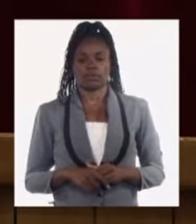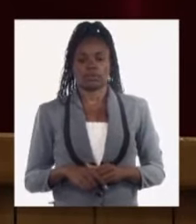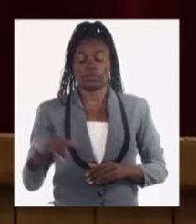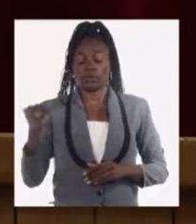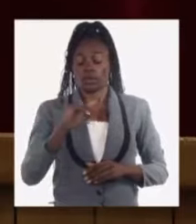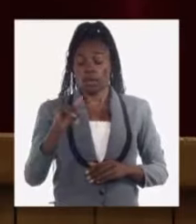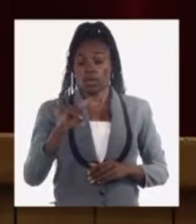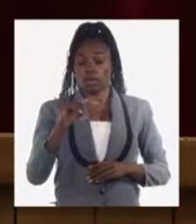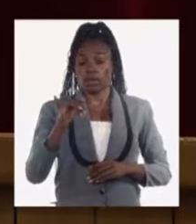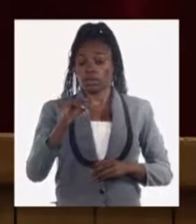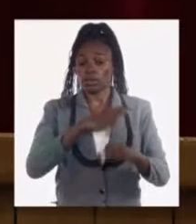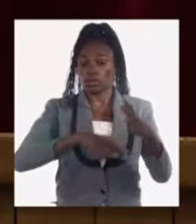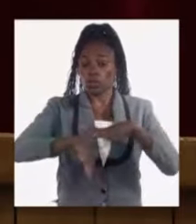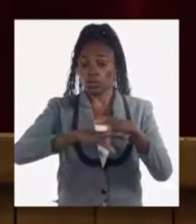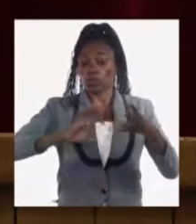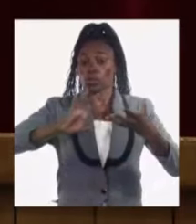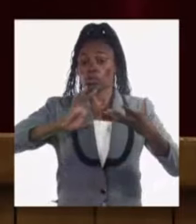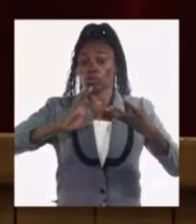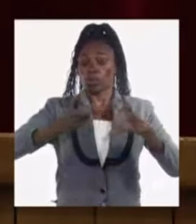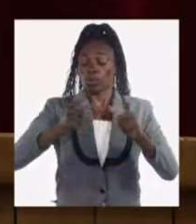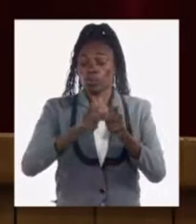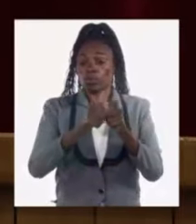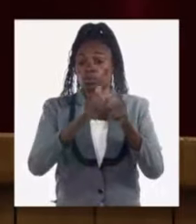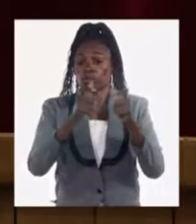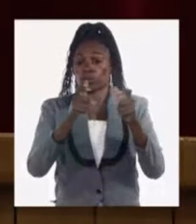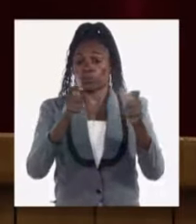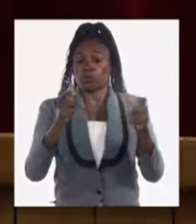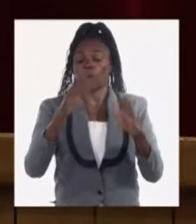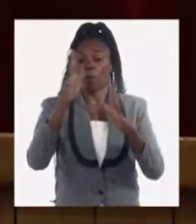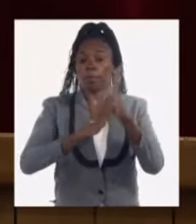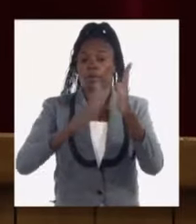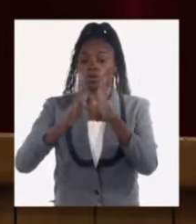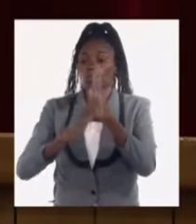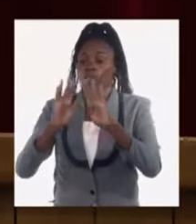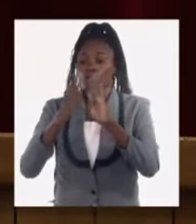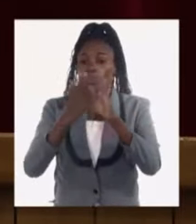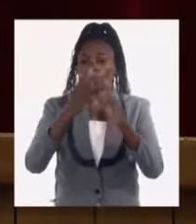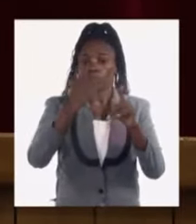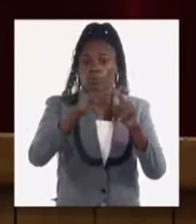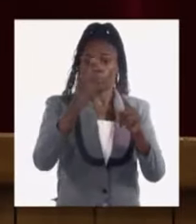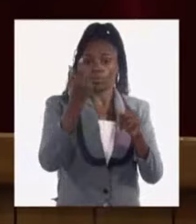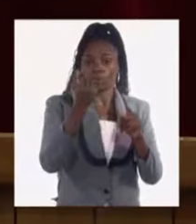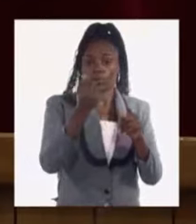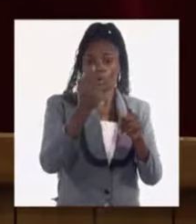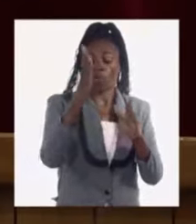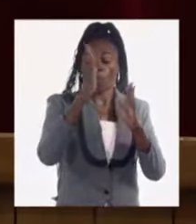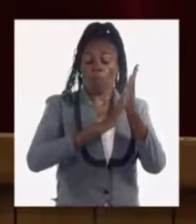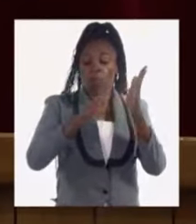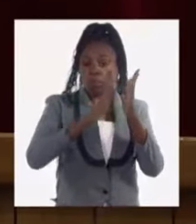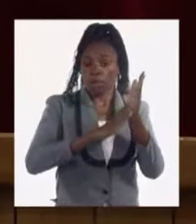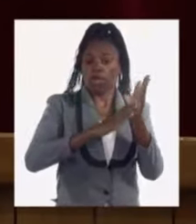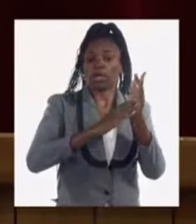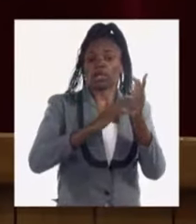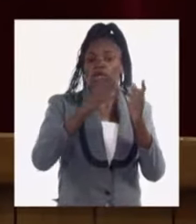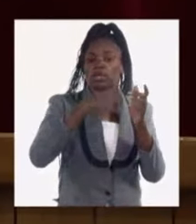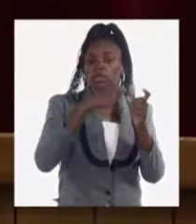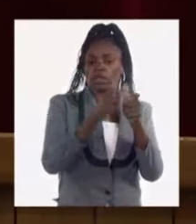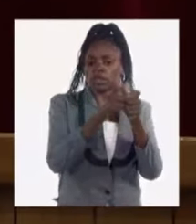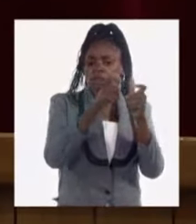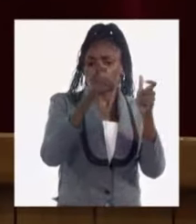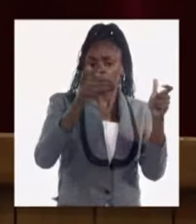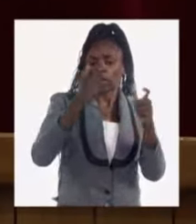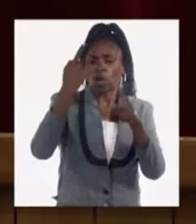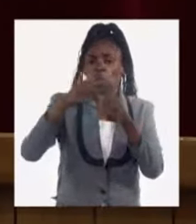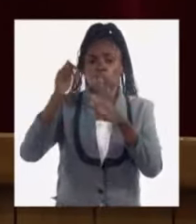asunto complejo, con un crecimiento mensual de todos los precios, a veces un mes crecen más, veces crecen menos, depende también de algunas